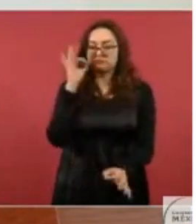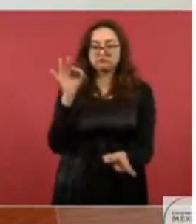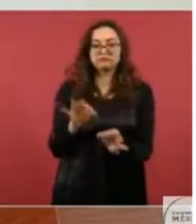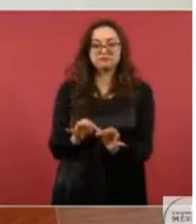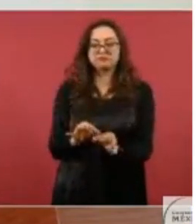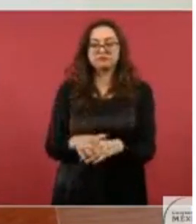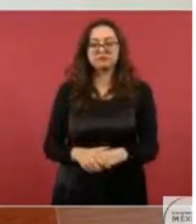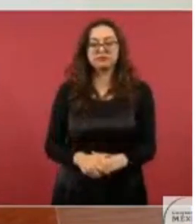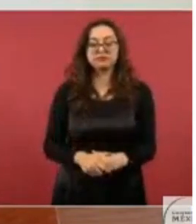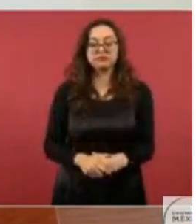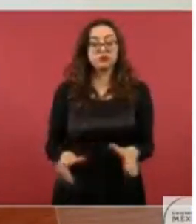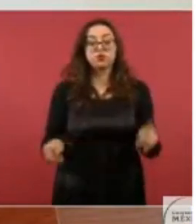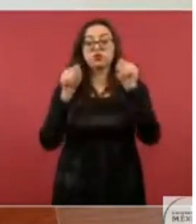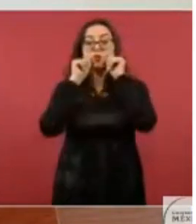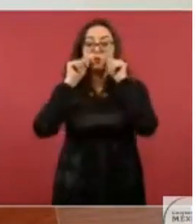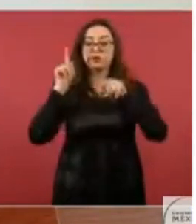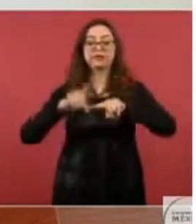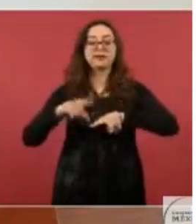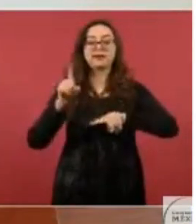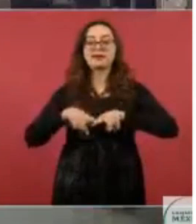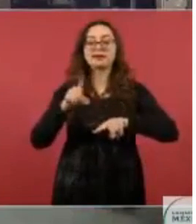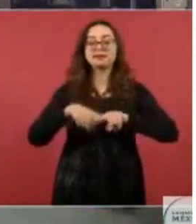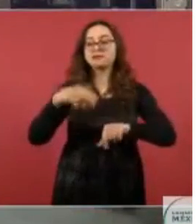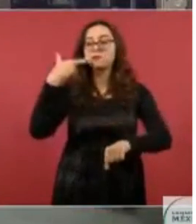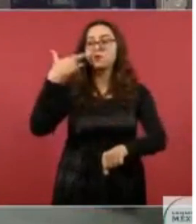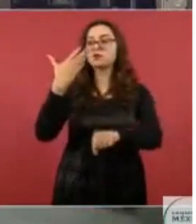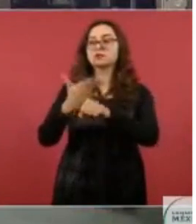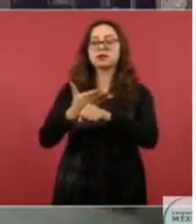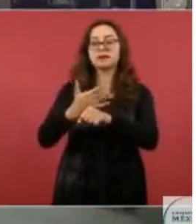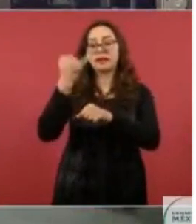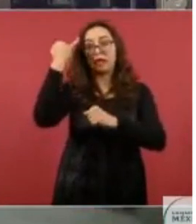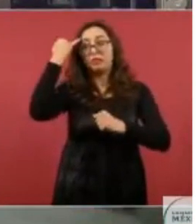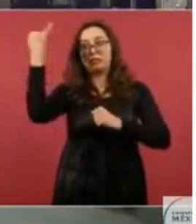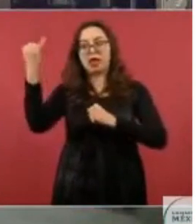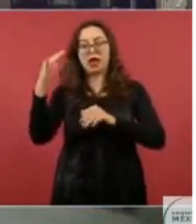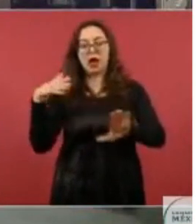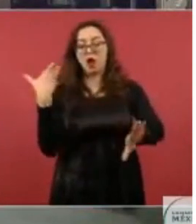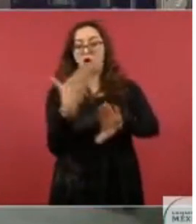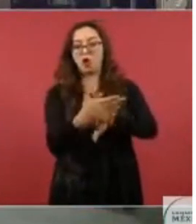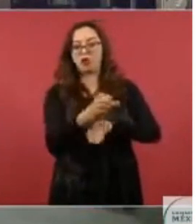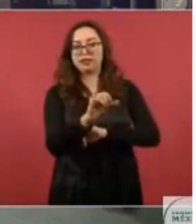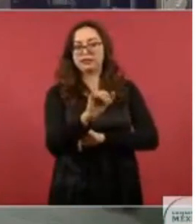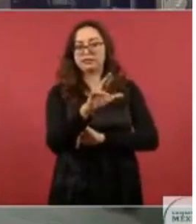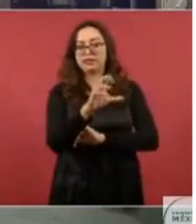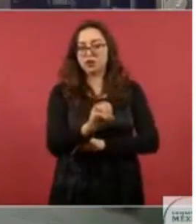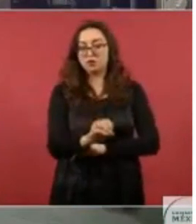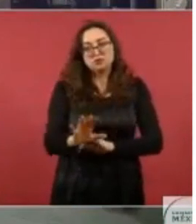Y sea quien sea, no hay privilegios.